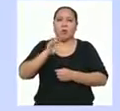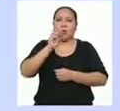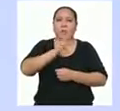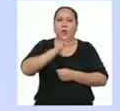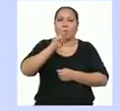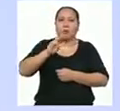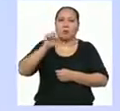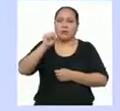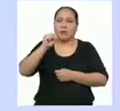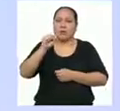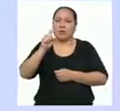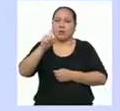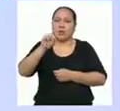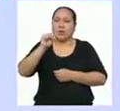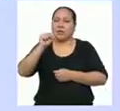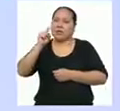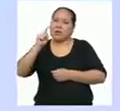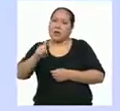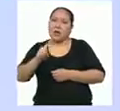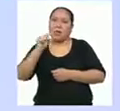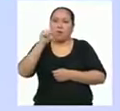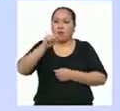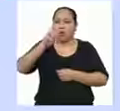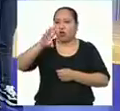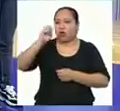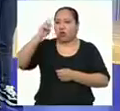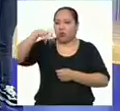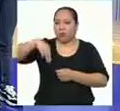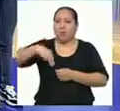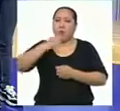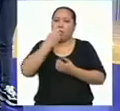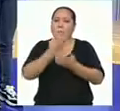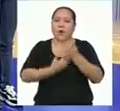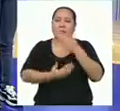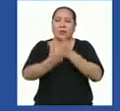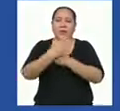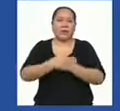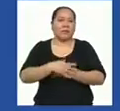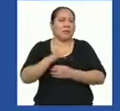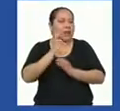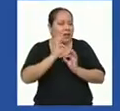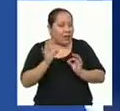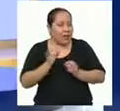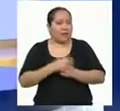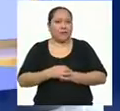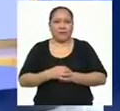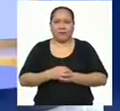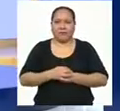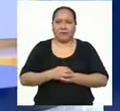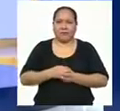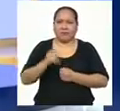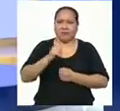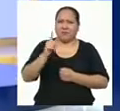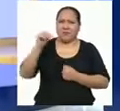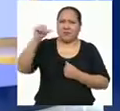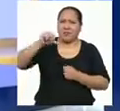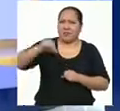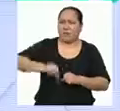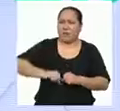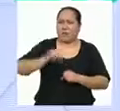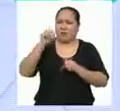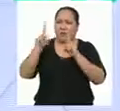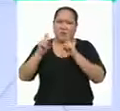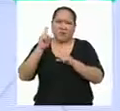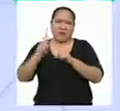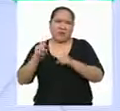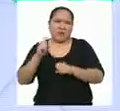.zaczac.com. Que tenga un buen día. De nada. No está tan mal esto de realizar